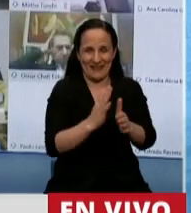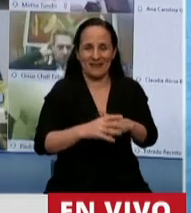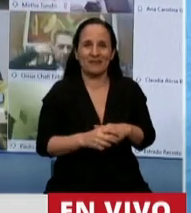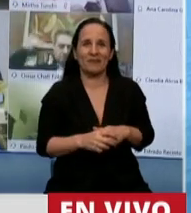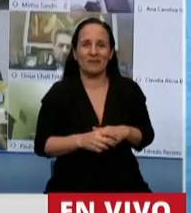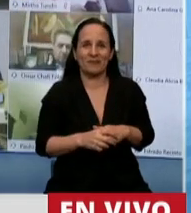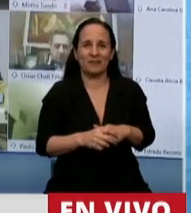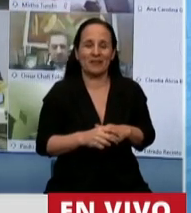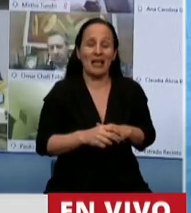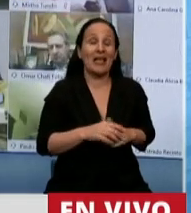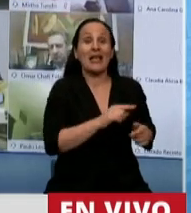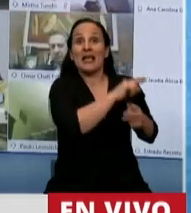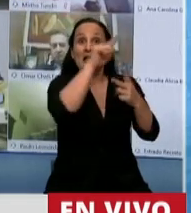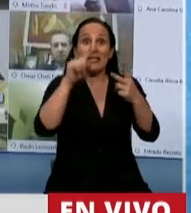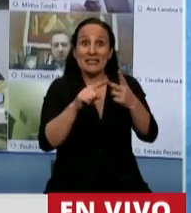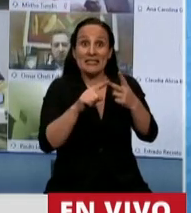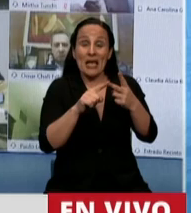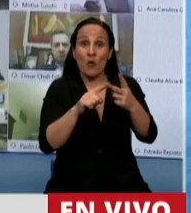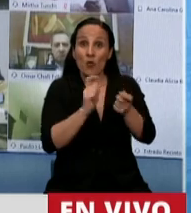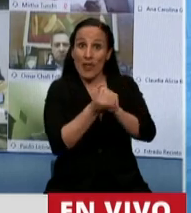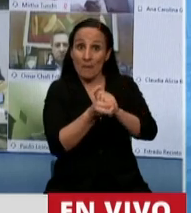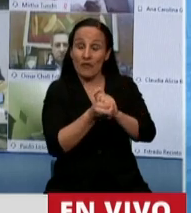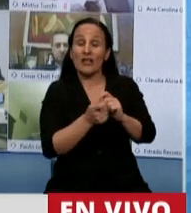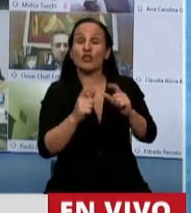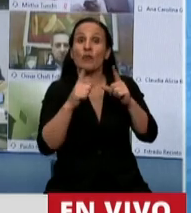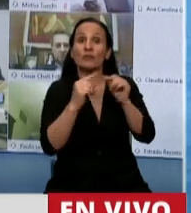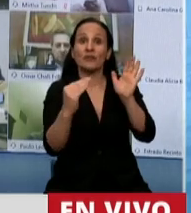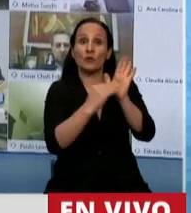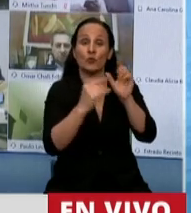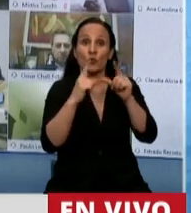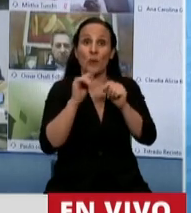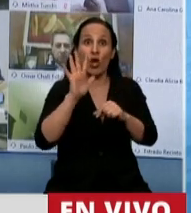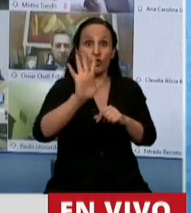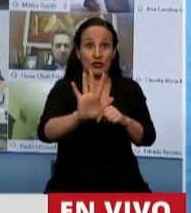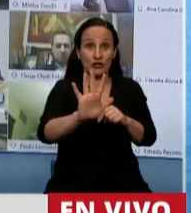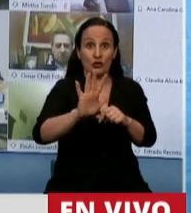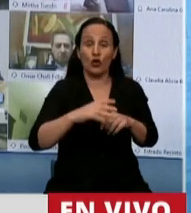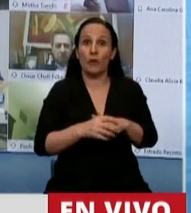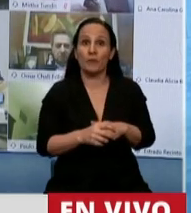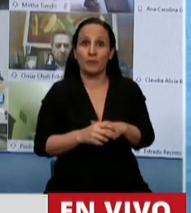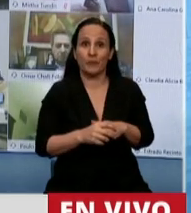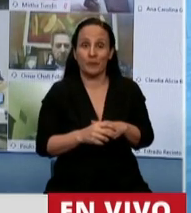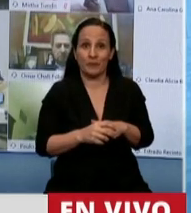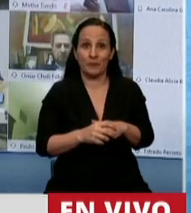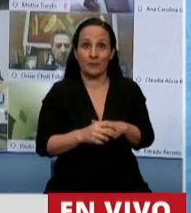Y la segunda modificación es en el artículo 5 que